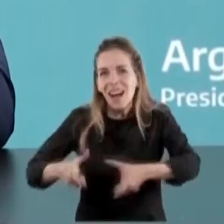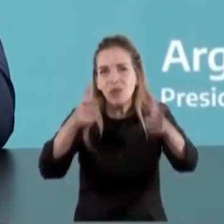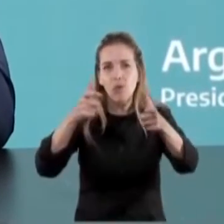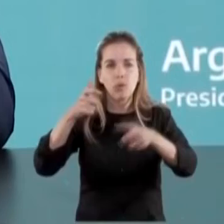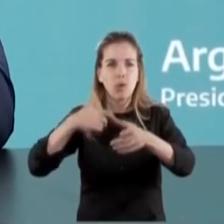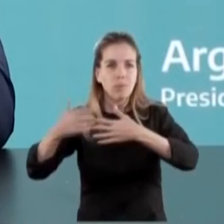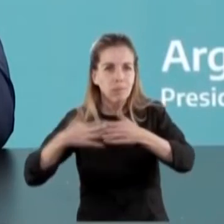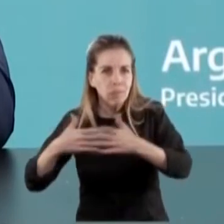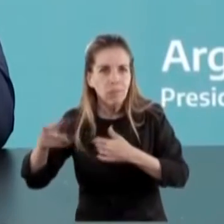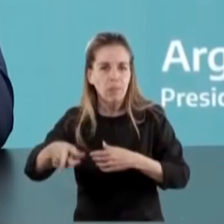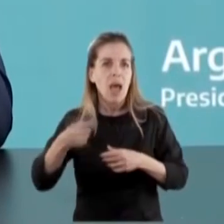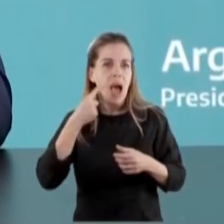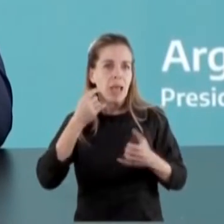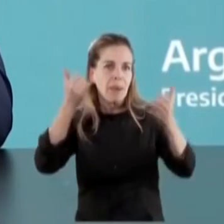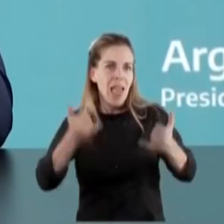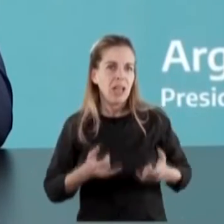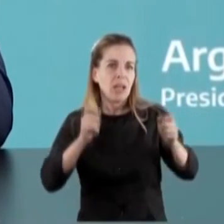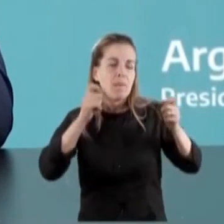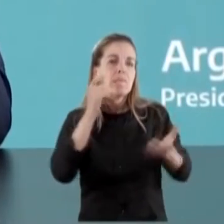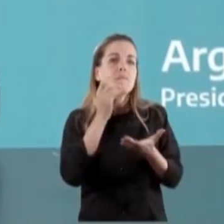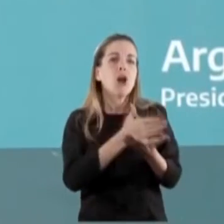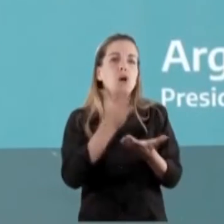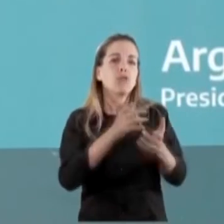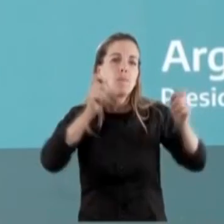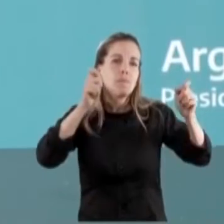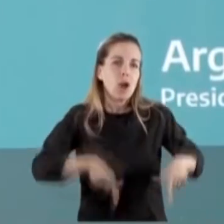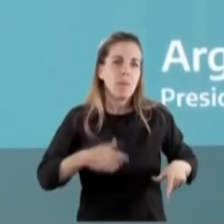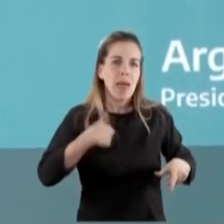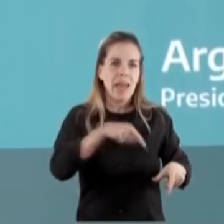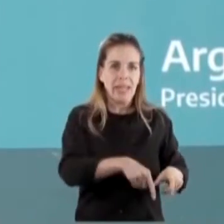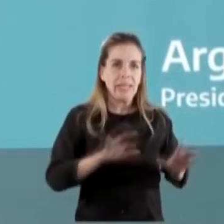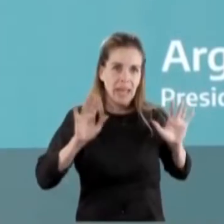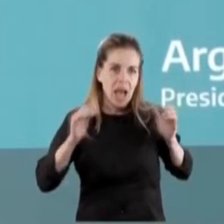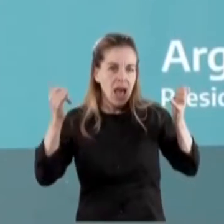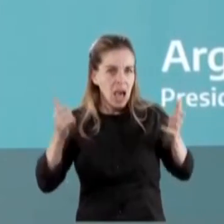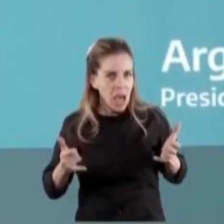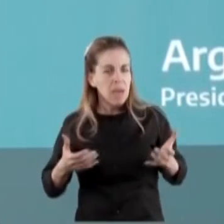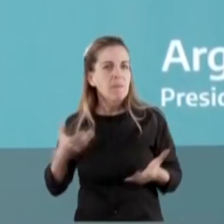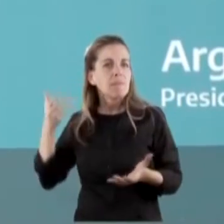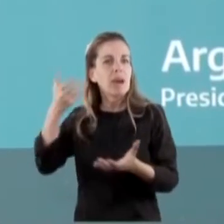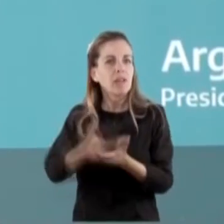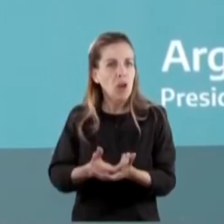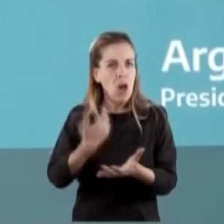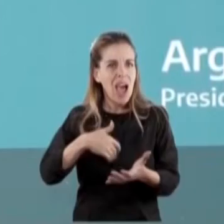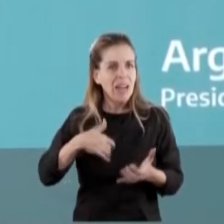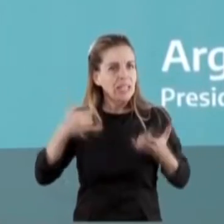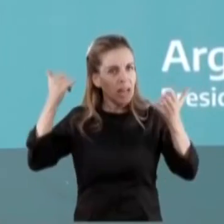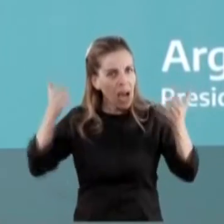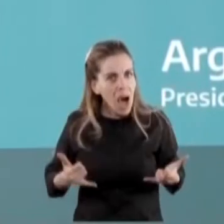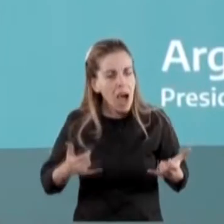haciendo en lograr el autoabastecimiento. Y hoy vemos la inversión importante que está haciendo nuestro país para